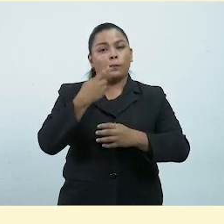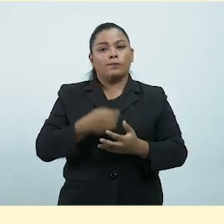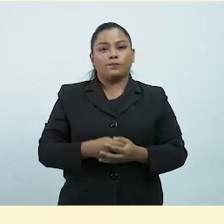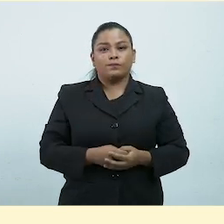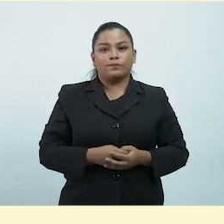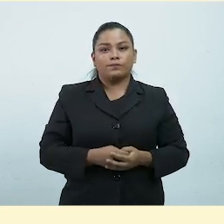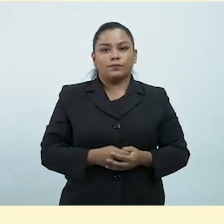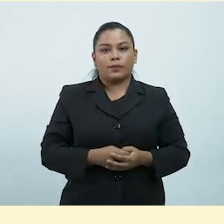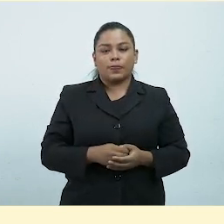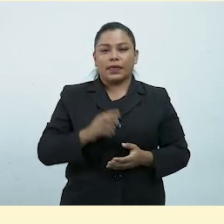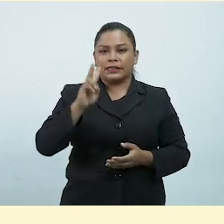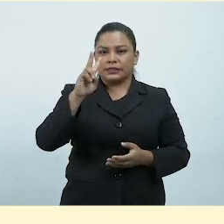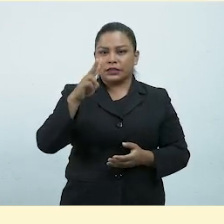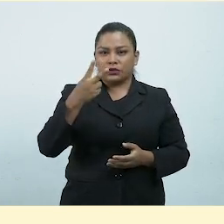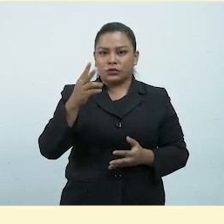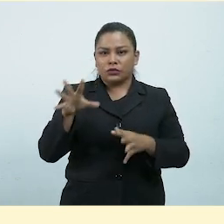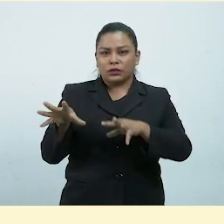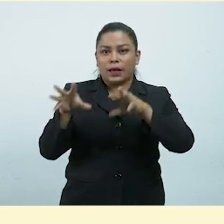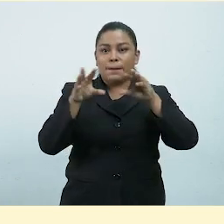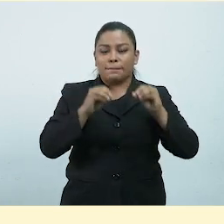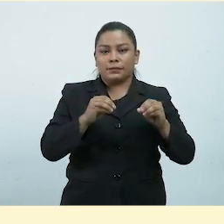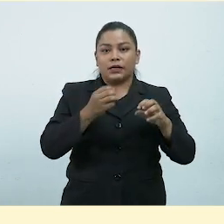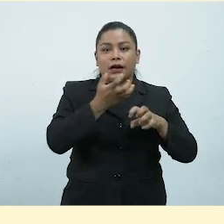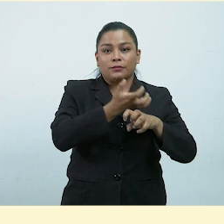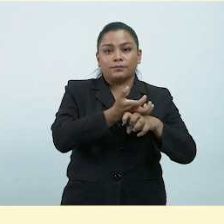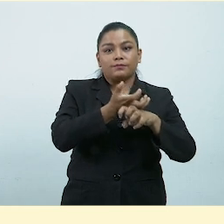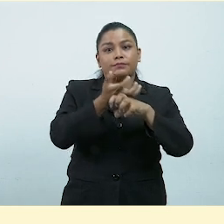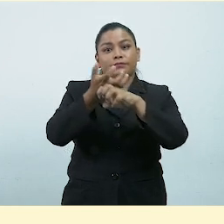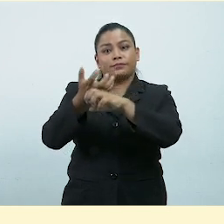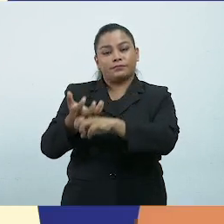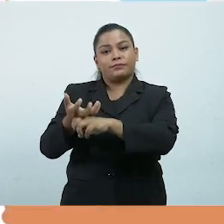El segundo filtro se aplica en el transporte escolar